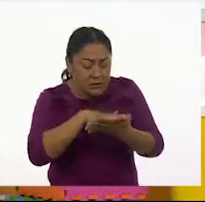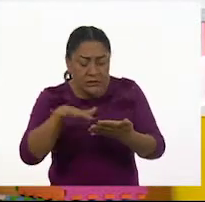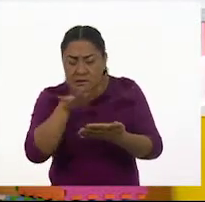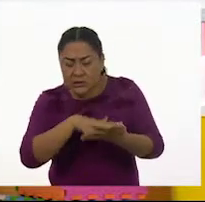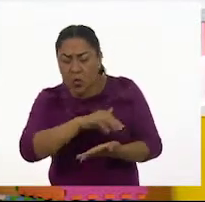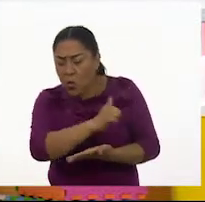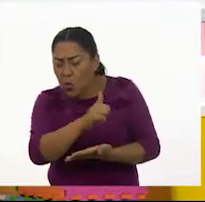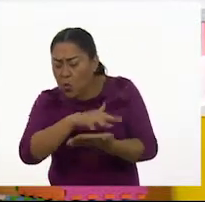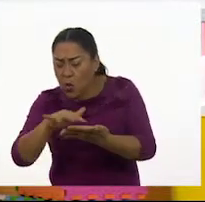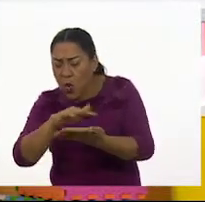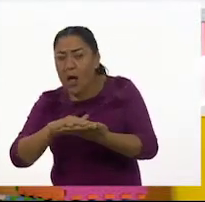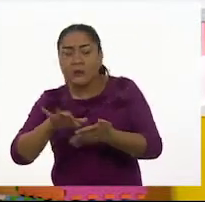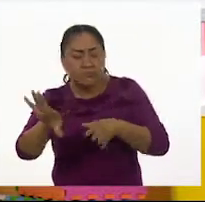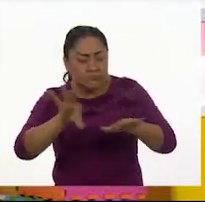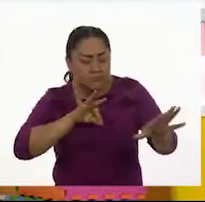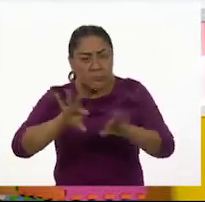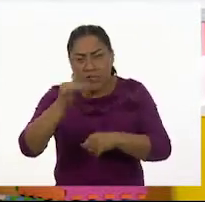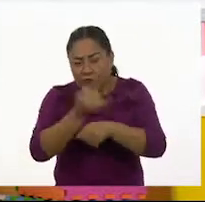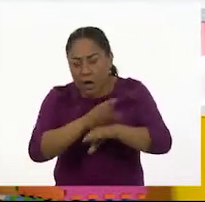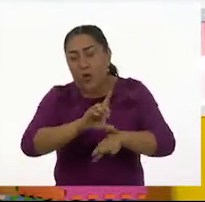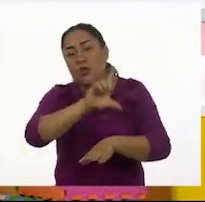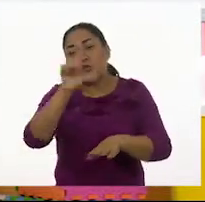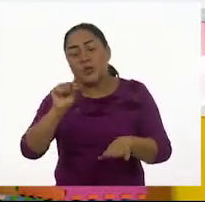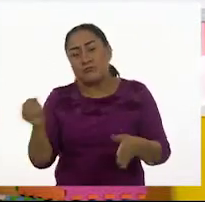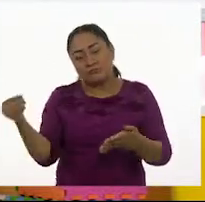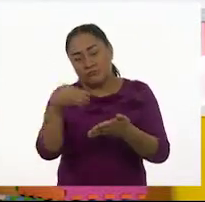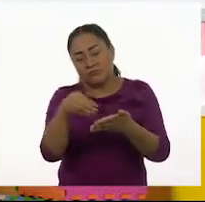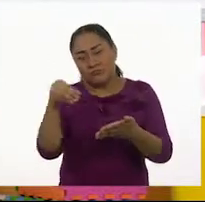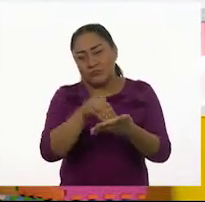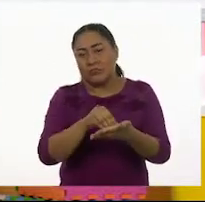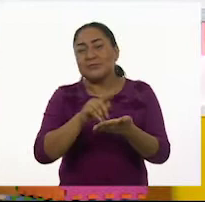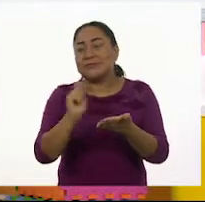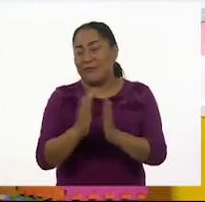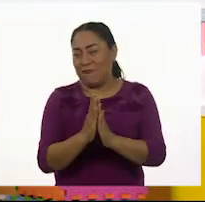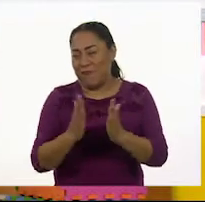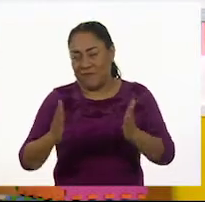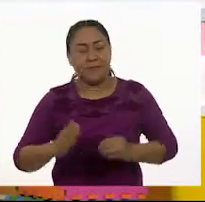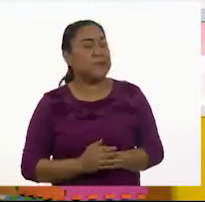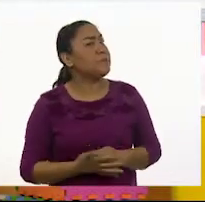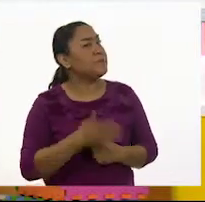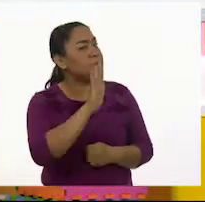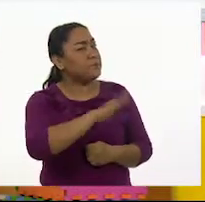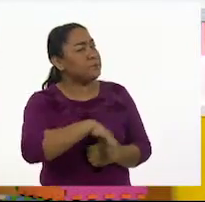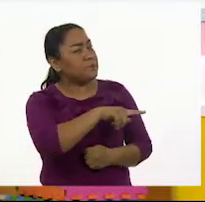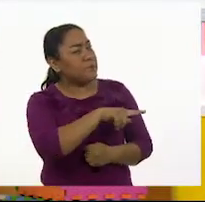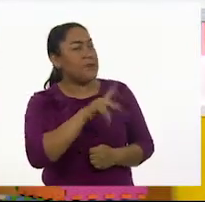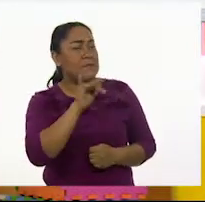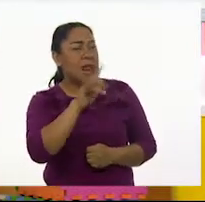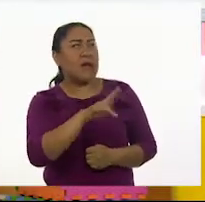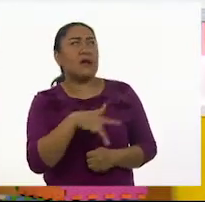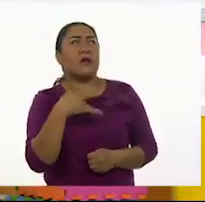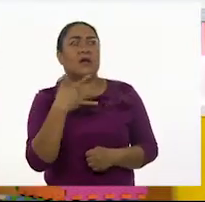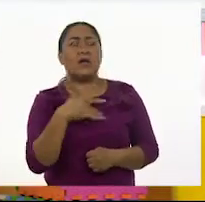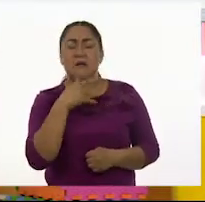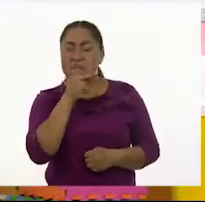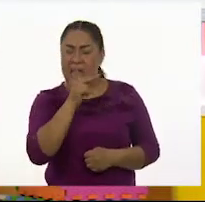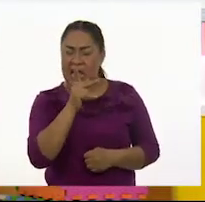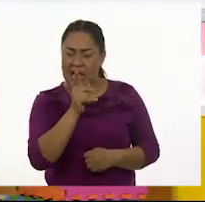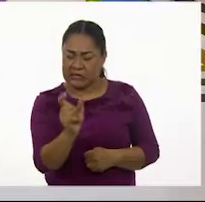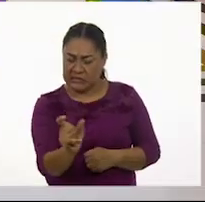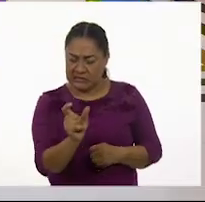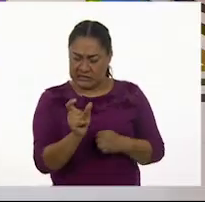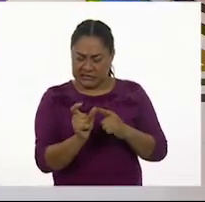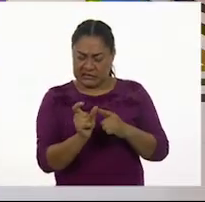información para hacer nuestro folleto. Pilar, ¿alguna palabra que hayas encontrado que te sonó como muy rara